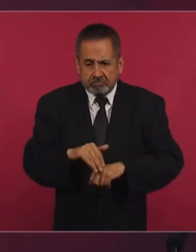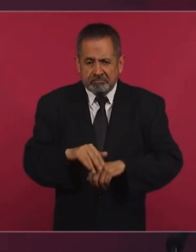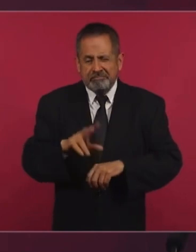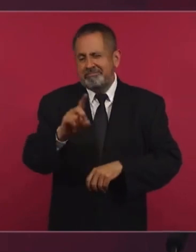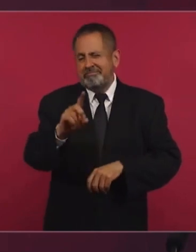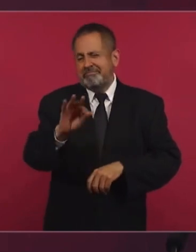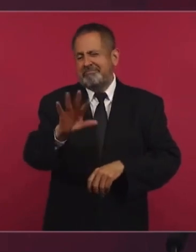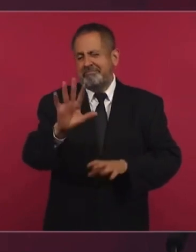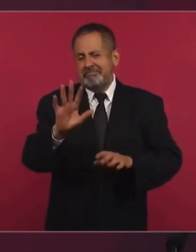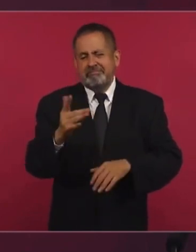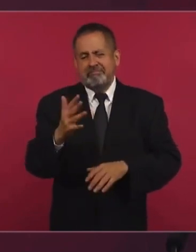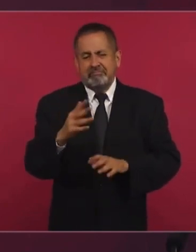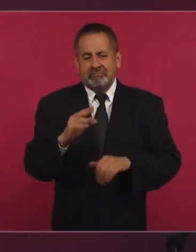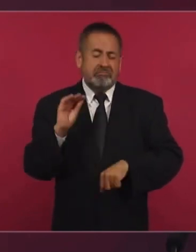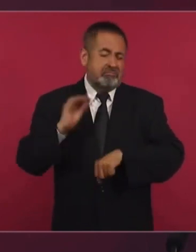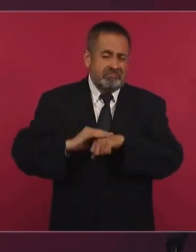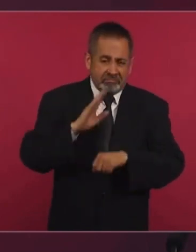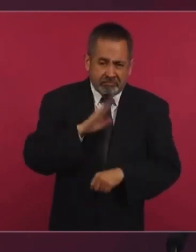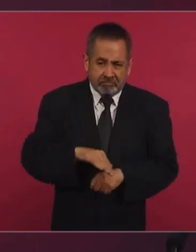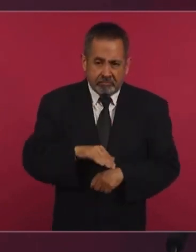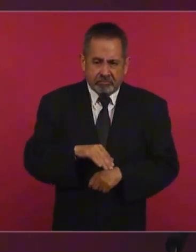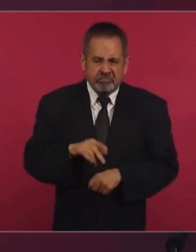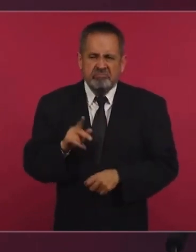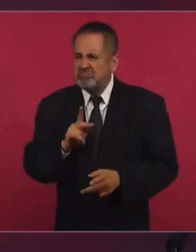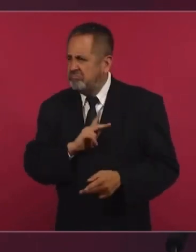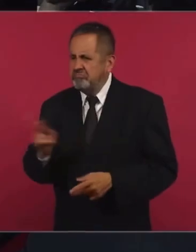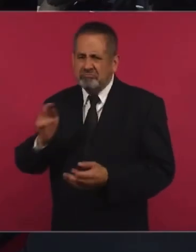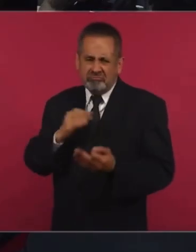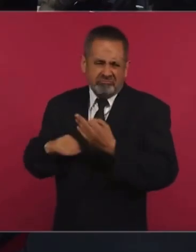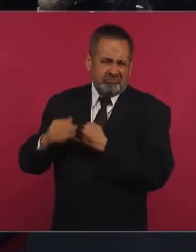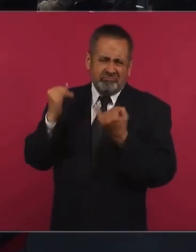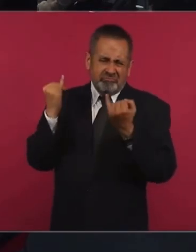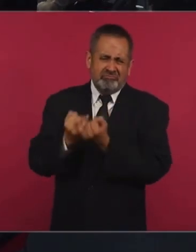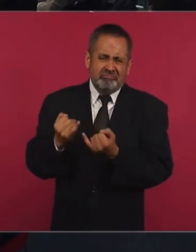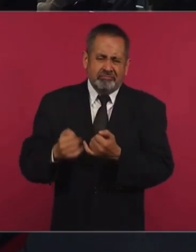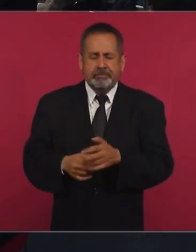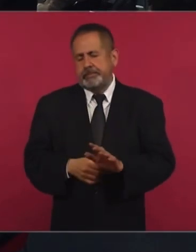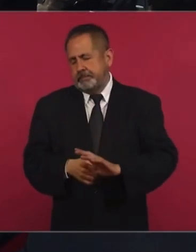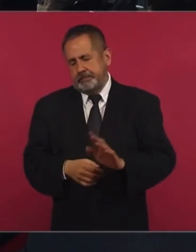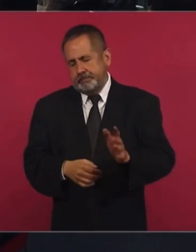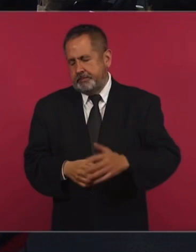treinta, cuarenta, cincuenta, cien de sus miembros